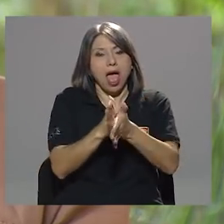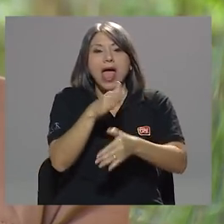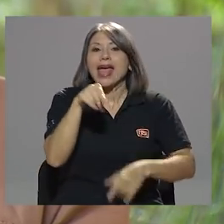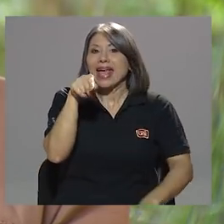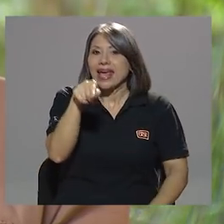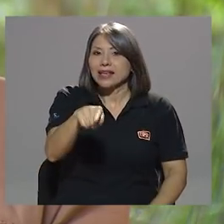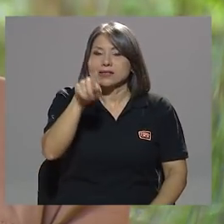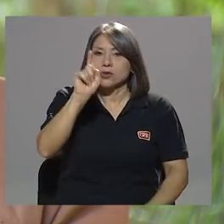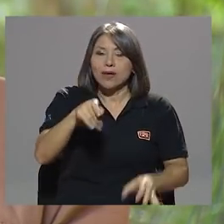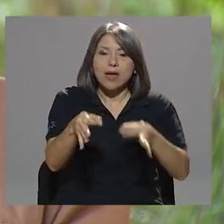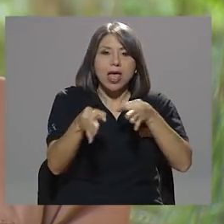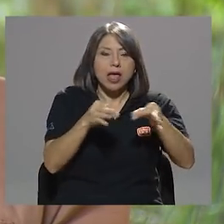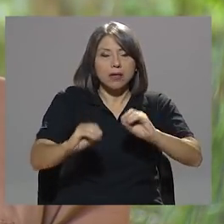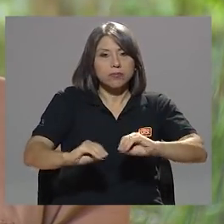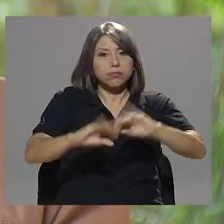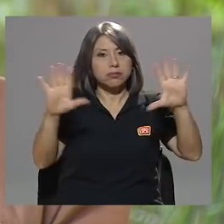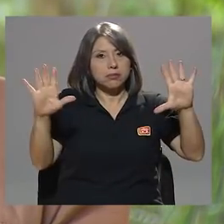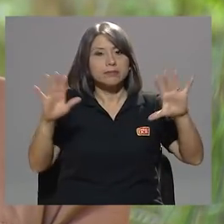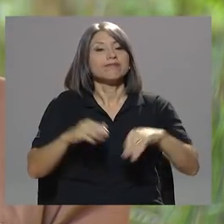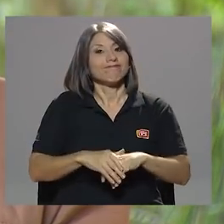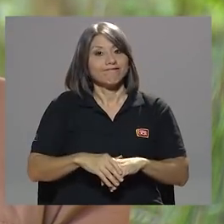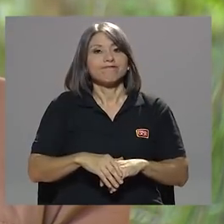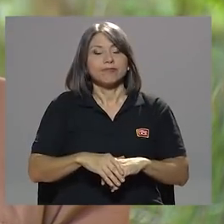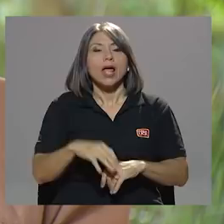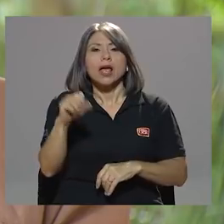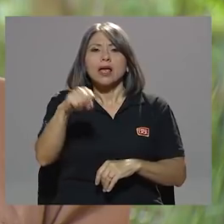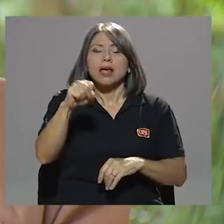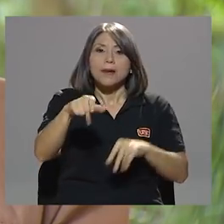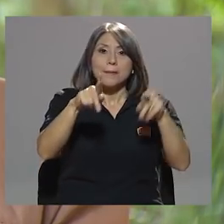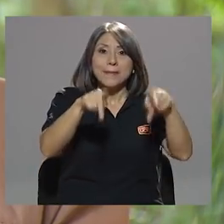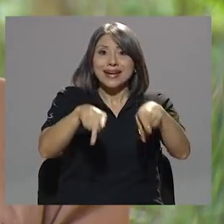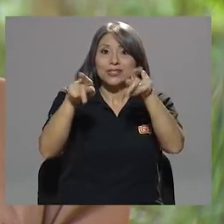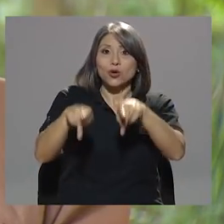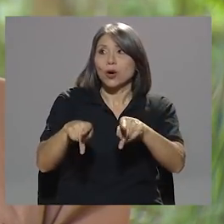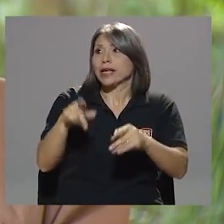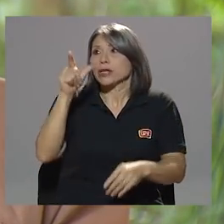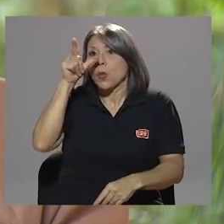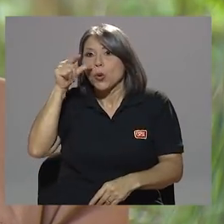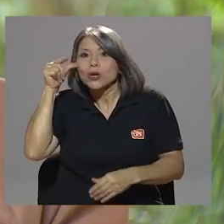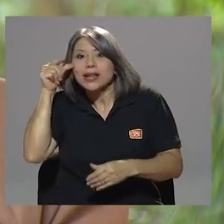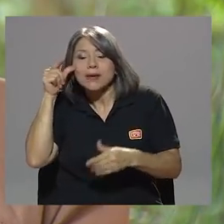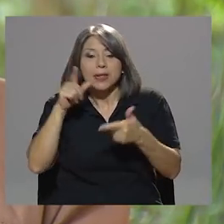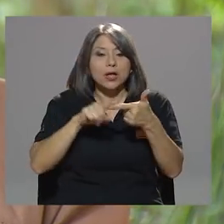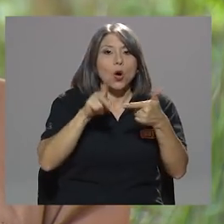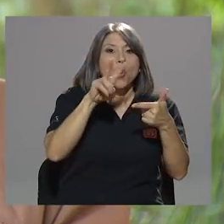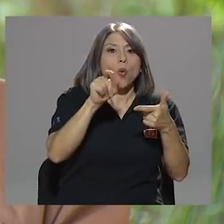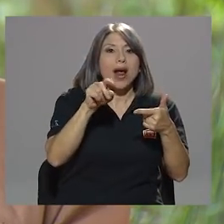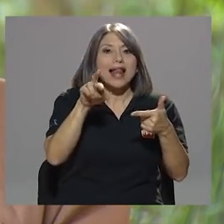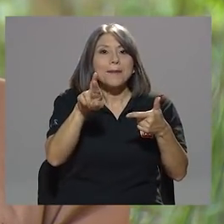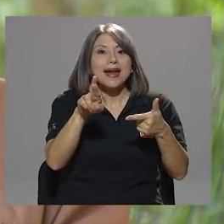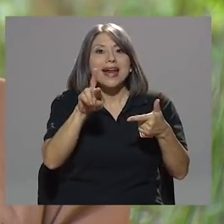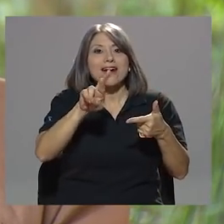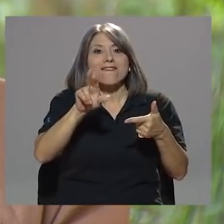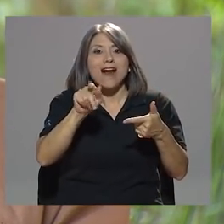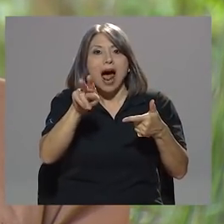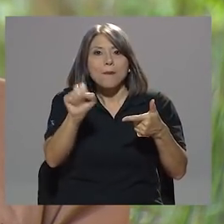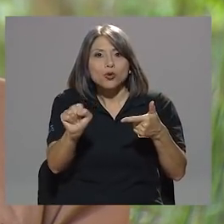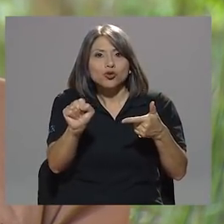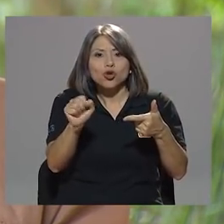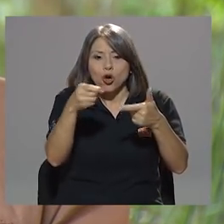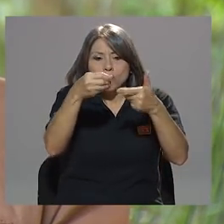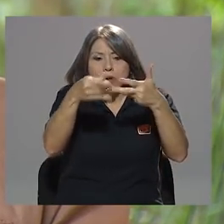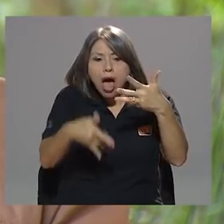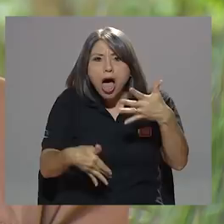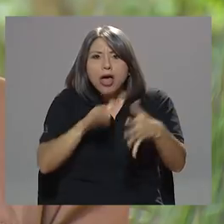tiene que aclararse. Y efectivamente las personas como Don Luis Guillermo, como Wilmer Ramos, como todos los políticos que en su